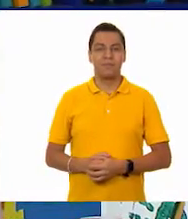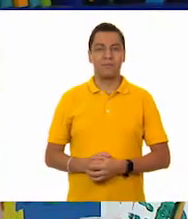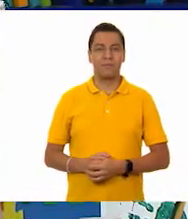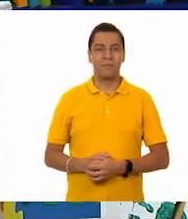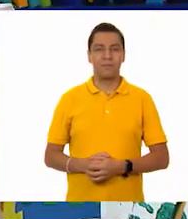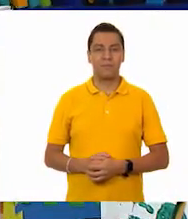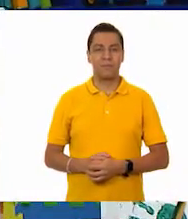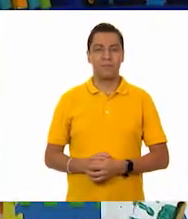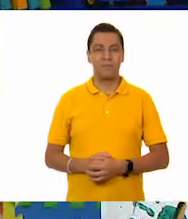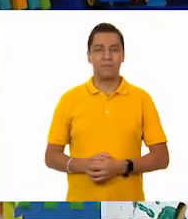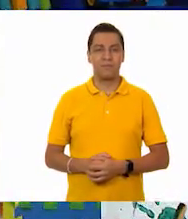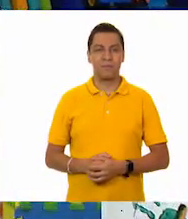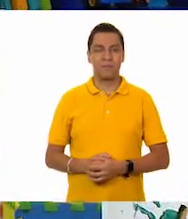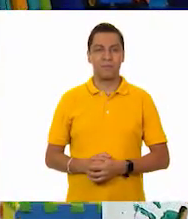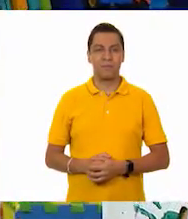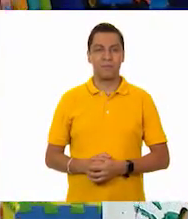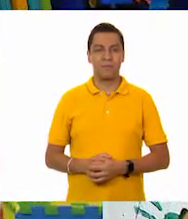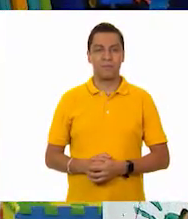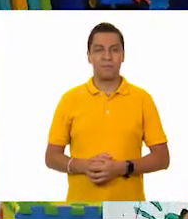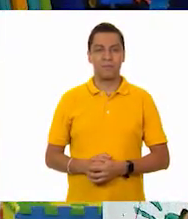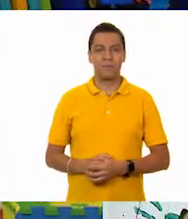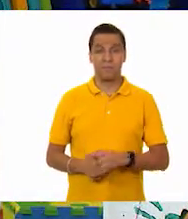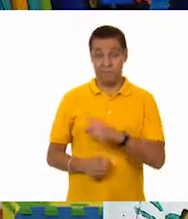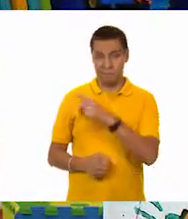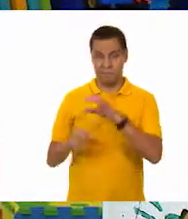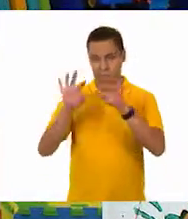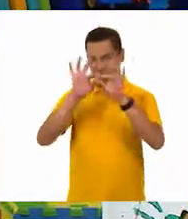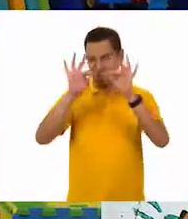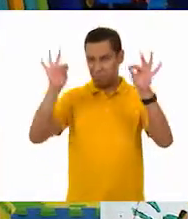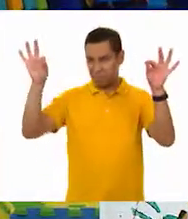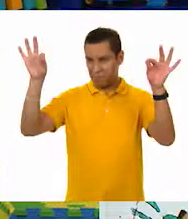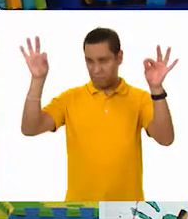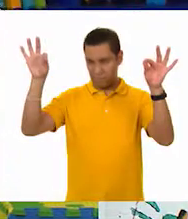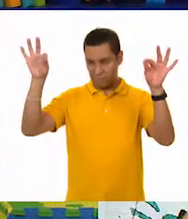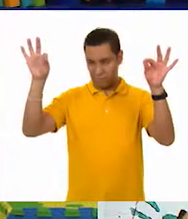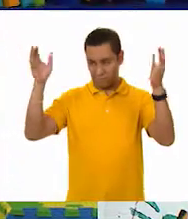Estabilizamos la balanza y ahora sí. Veamos.